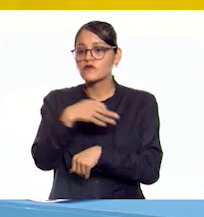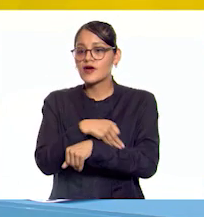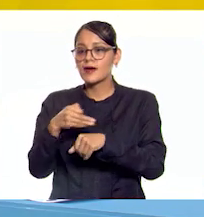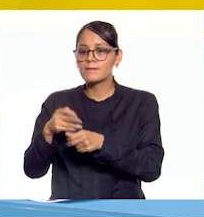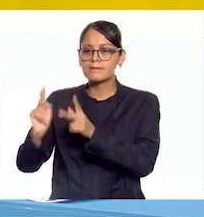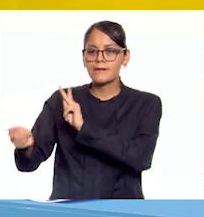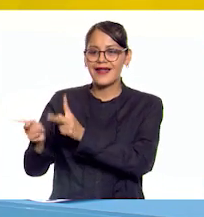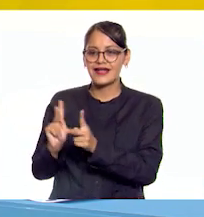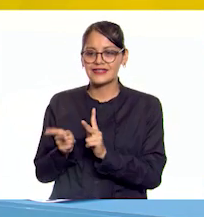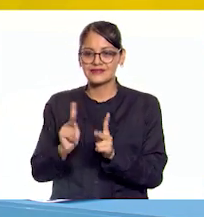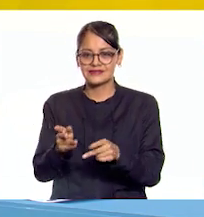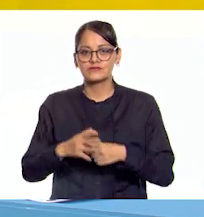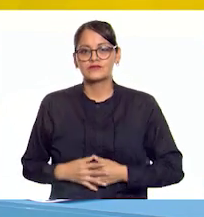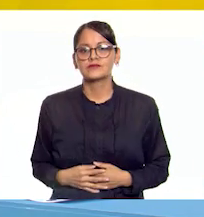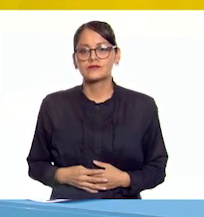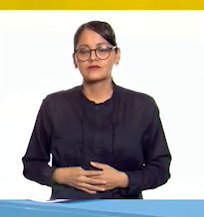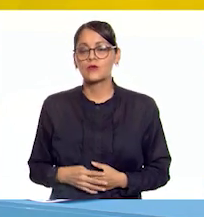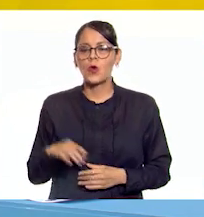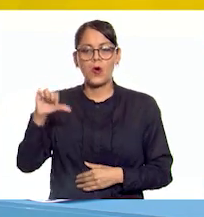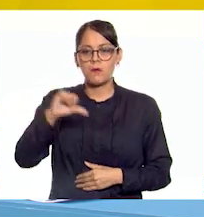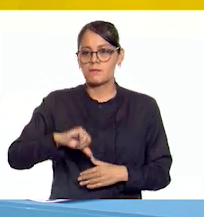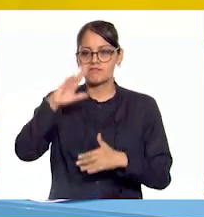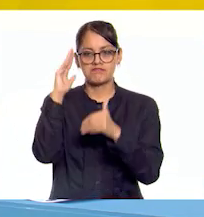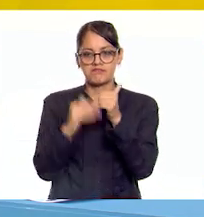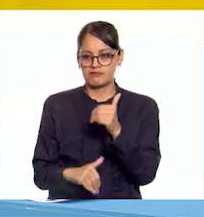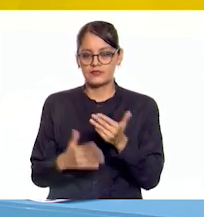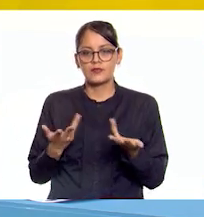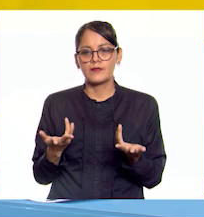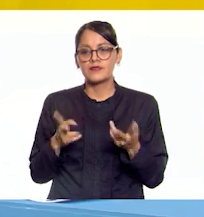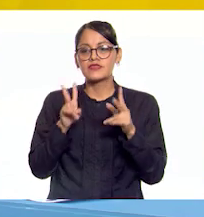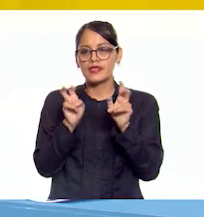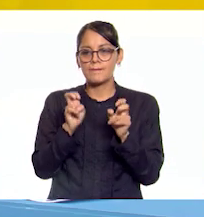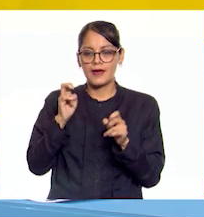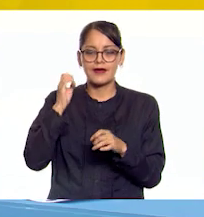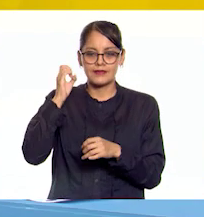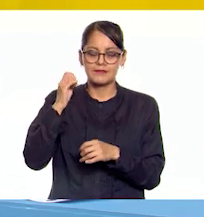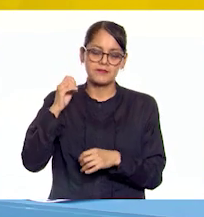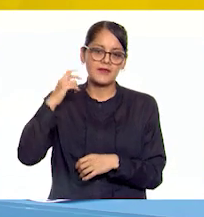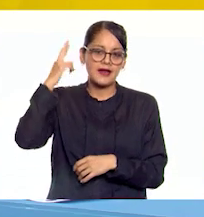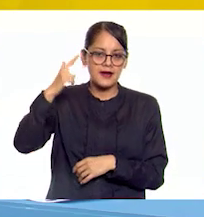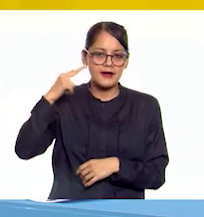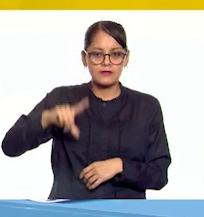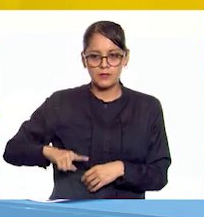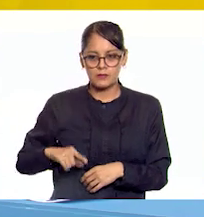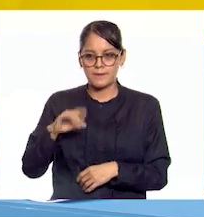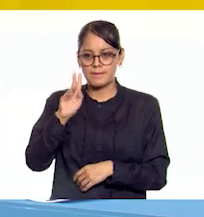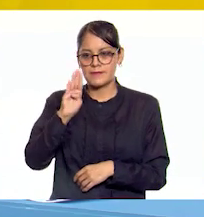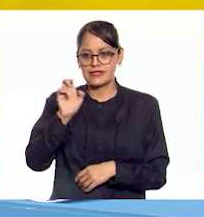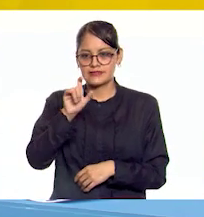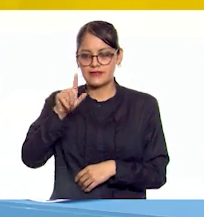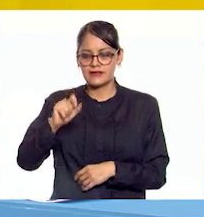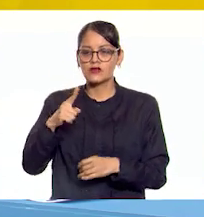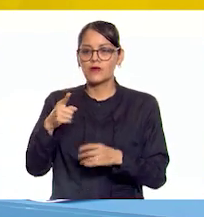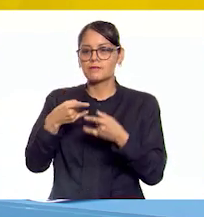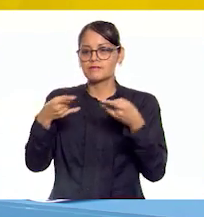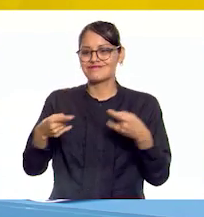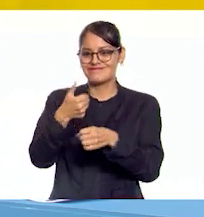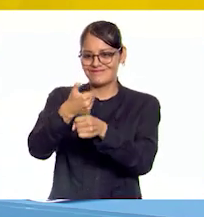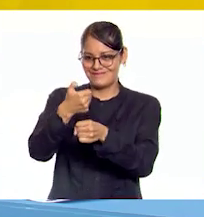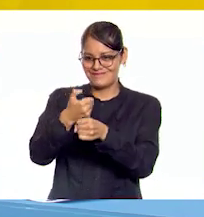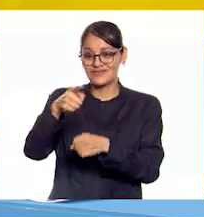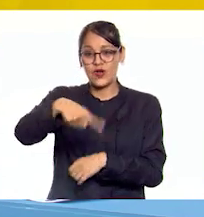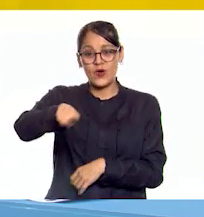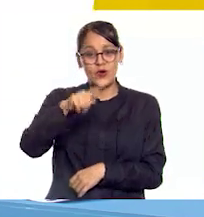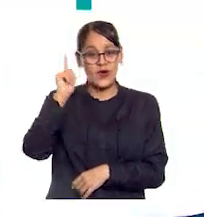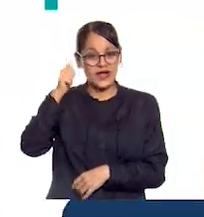familia en tu lengua materna. Por hoy, hemos terminado con el Imperio Bizantino de Historia de sexto grado y espero lo hayan disfrutado